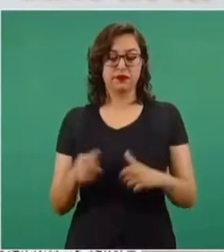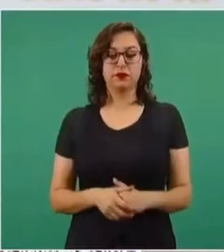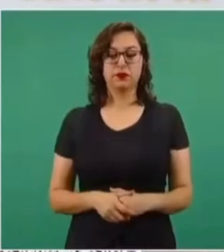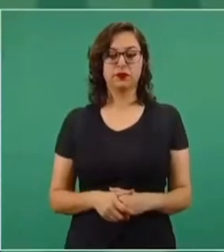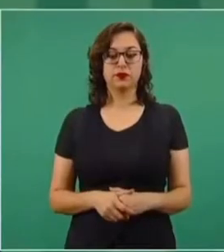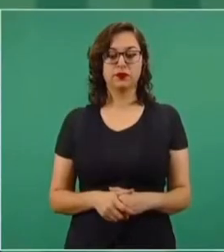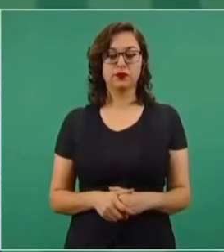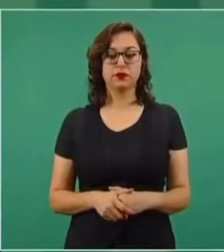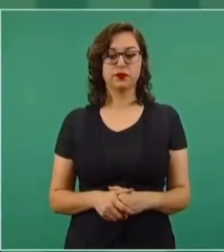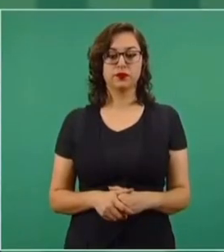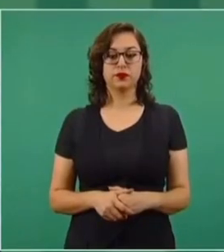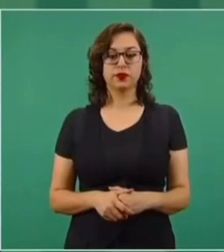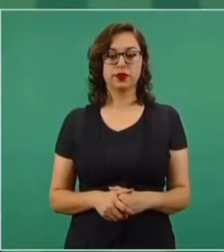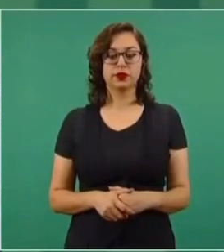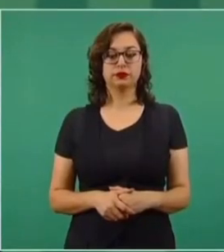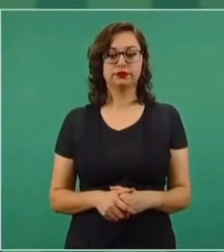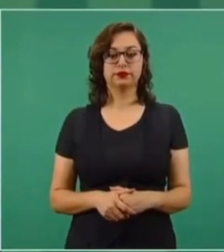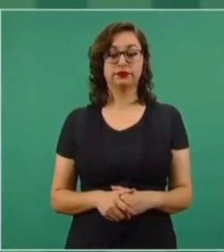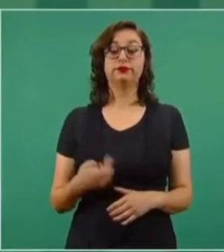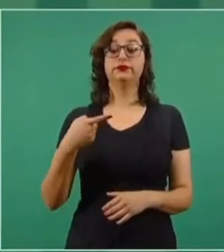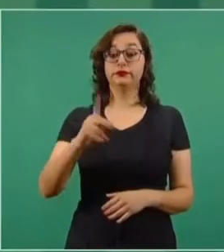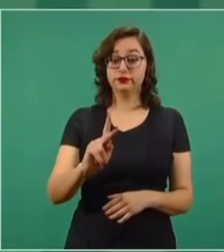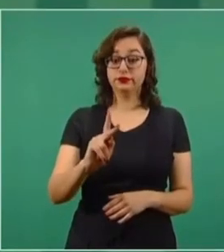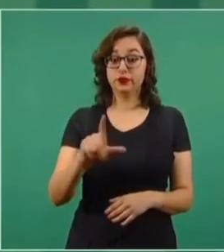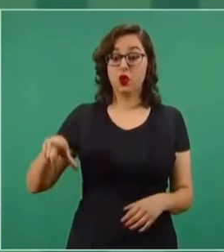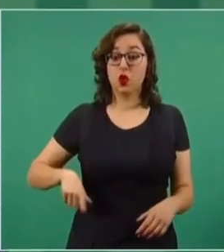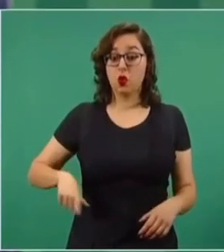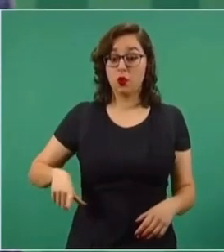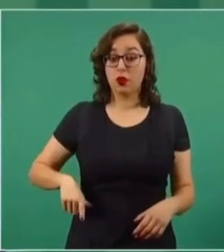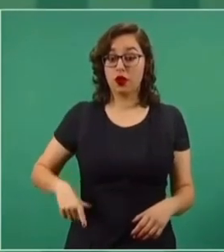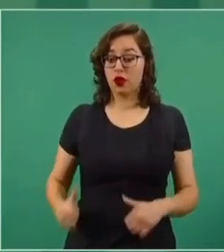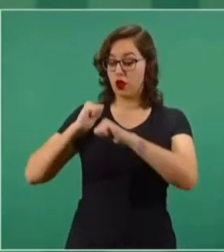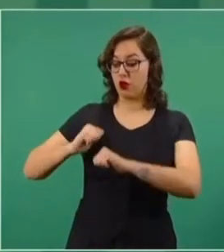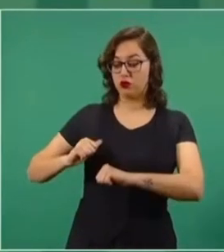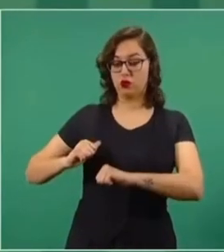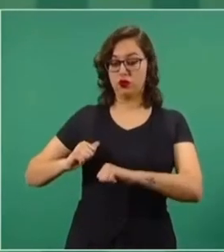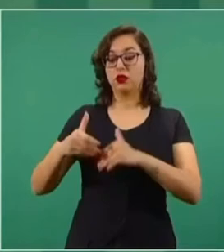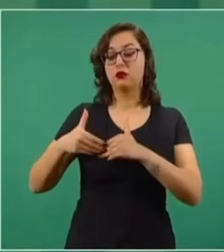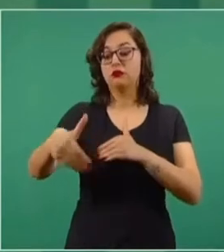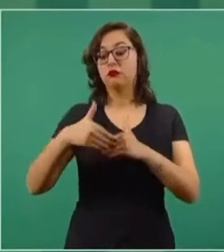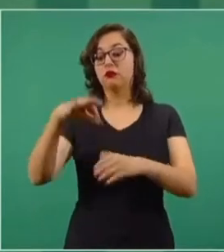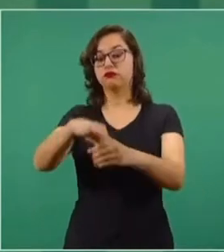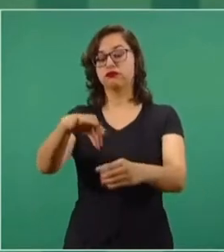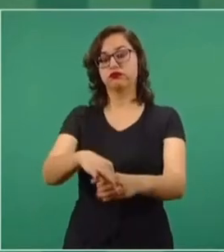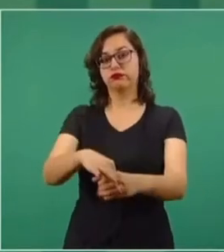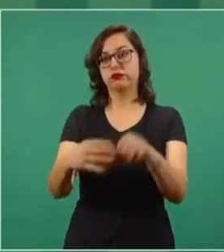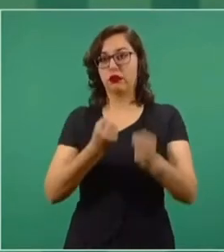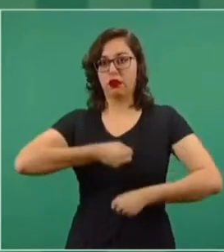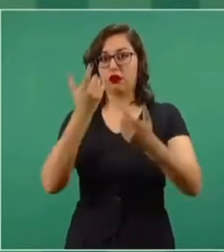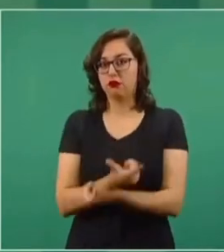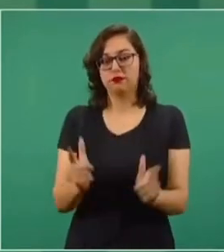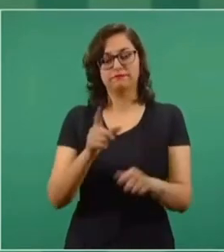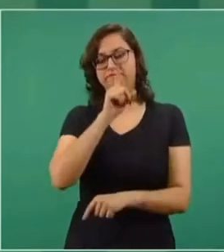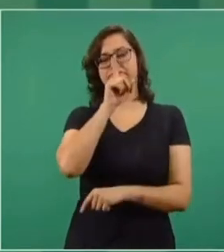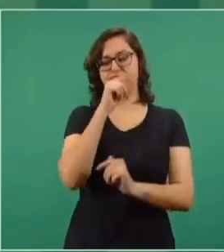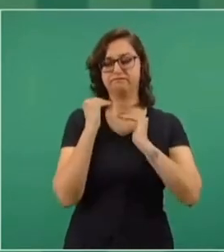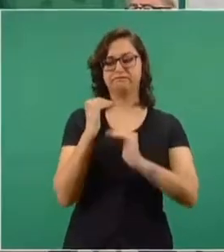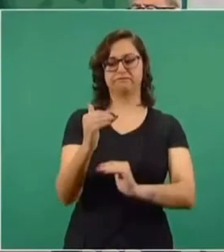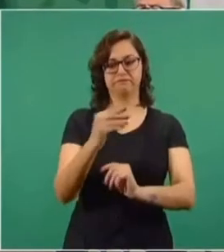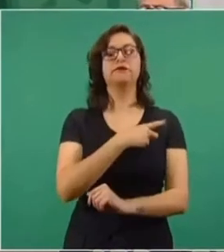Las autoridades sí debemos de limitarnos en procesos electorales para no